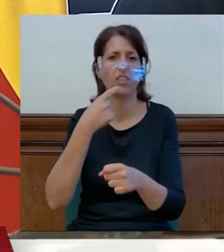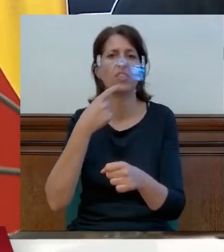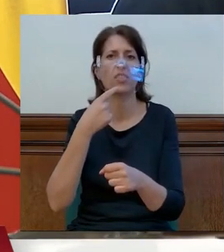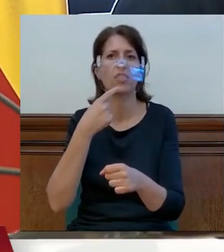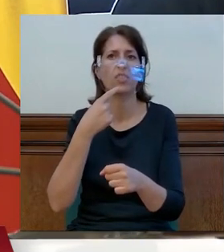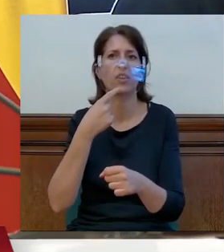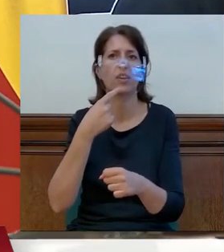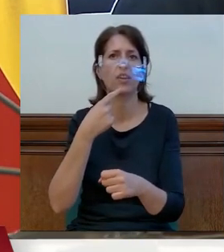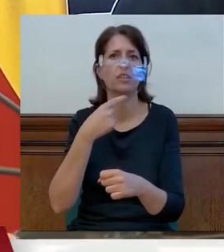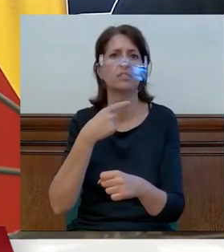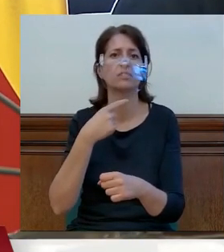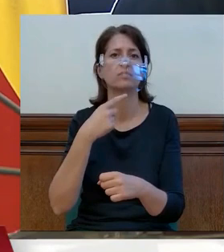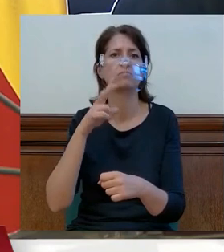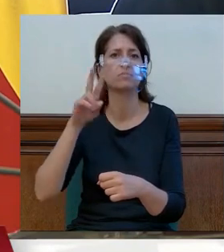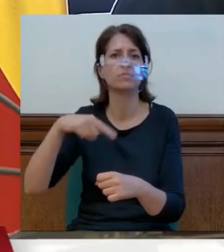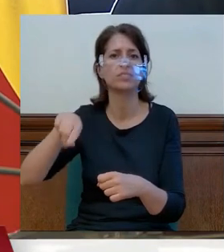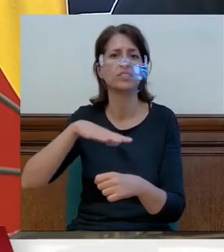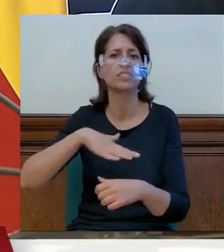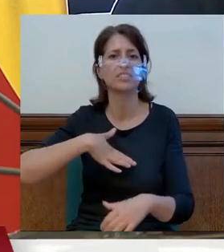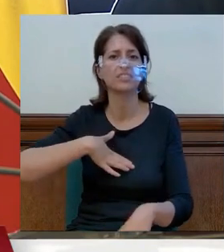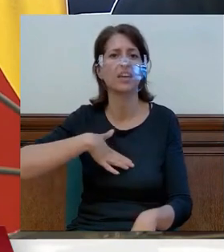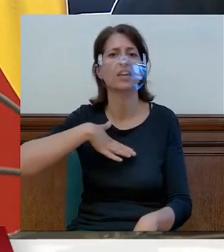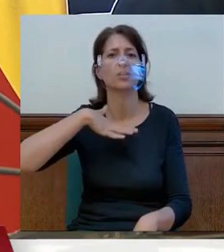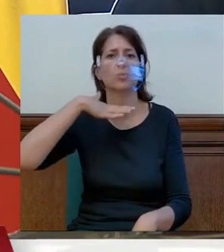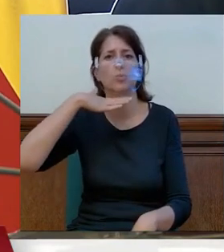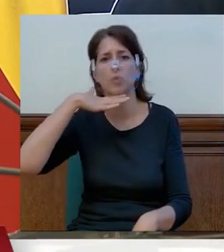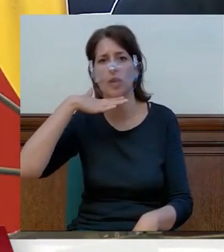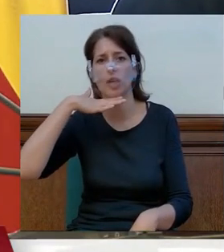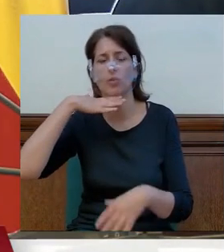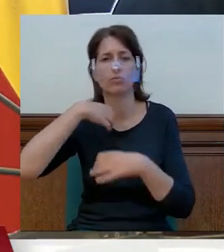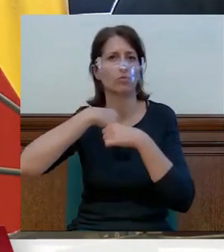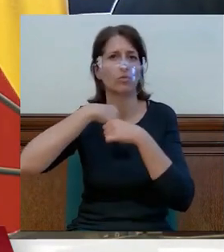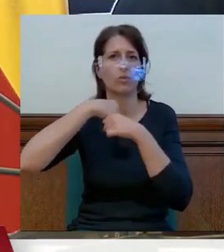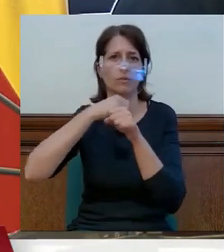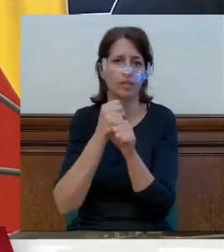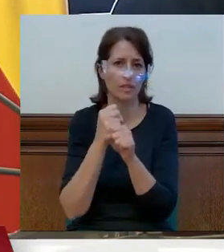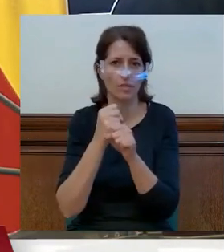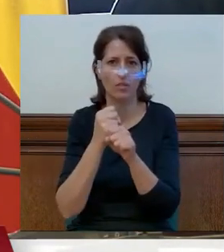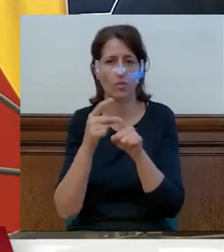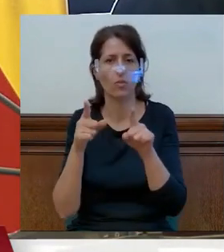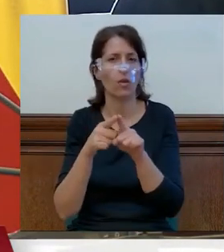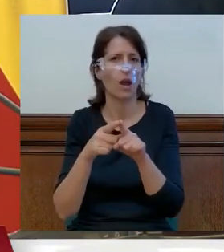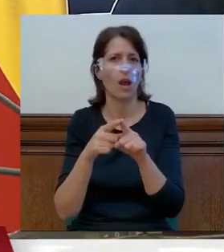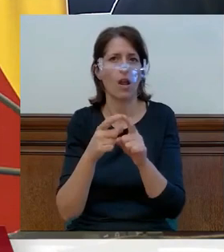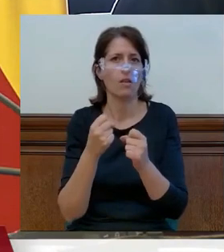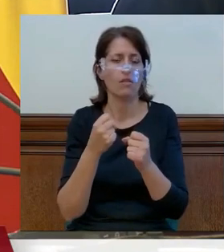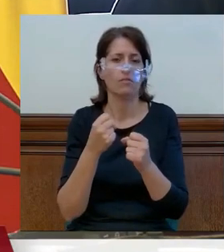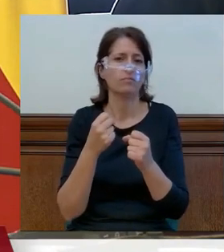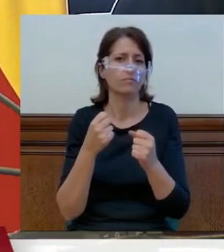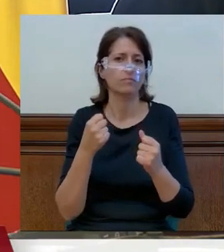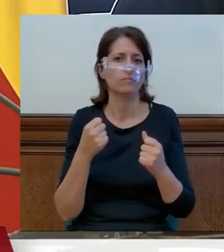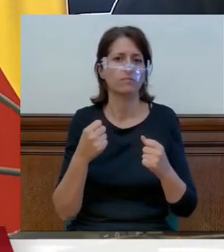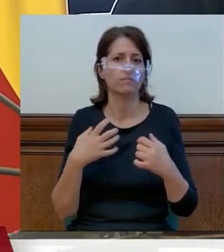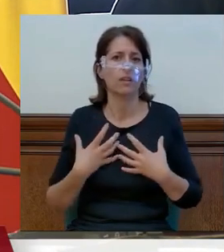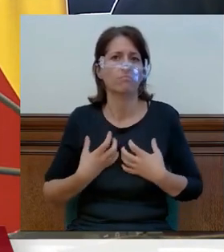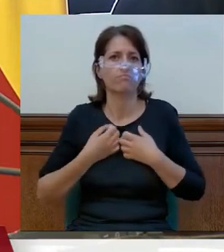están saturados, están colapsados y que tienen una impotencia tremenda porque hay